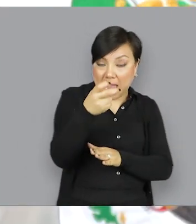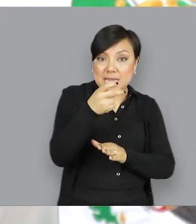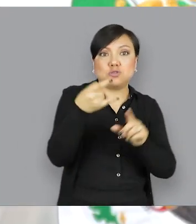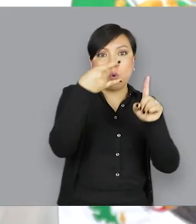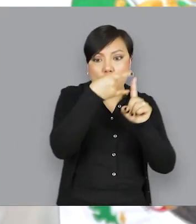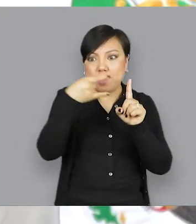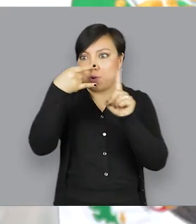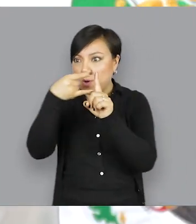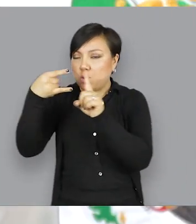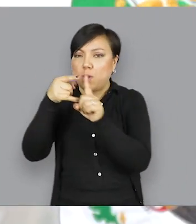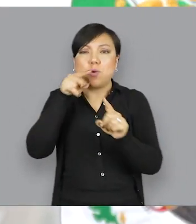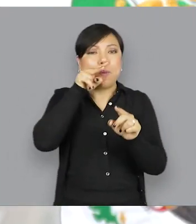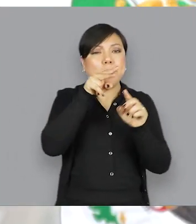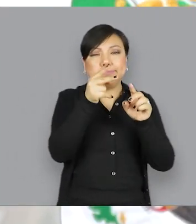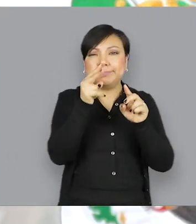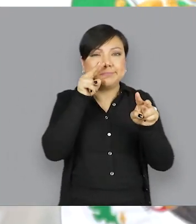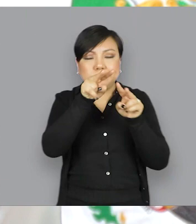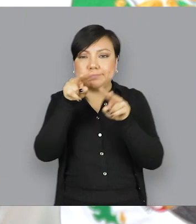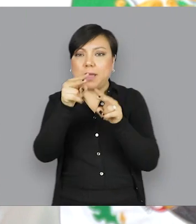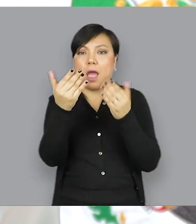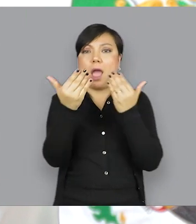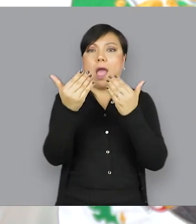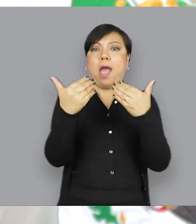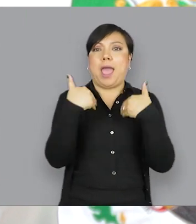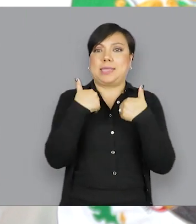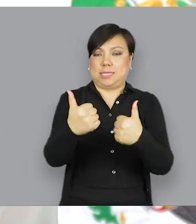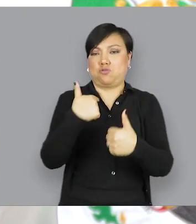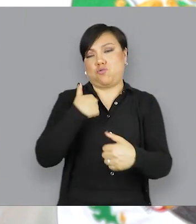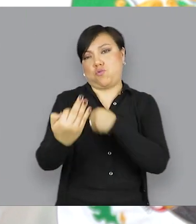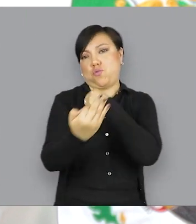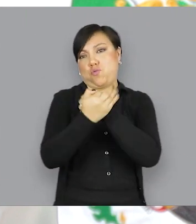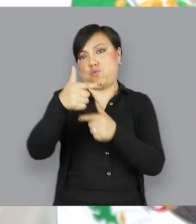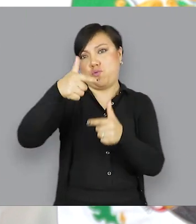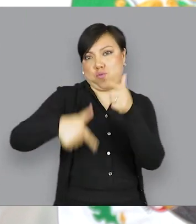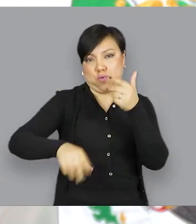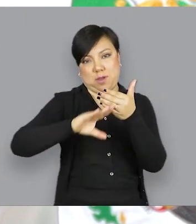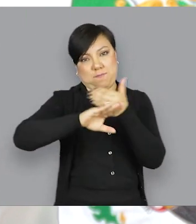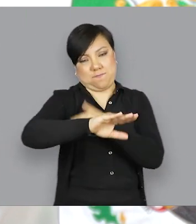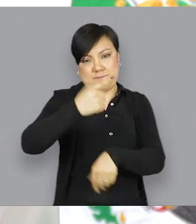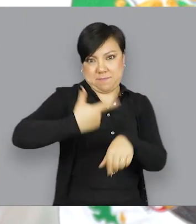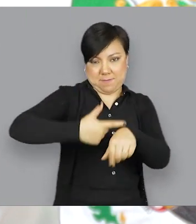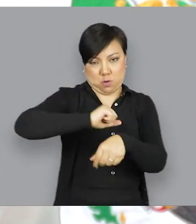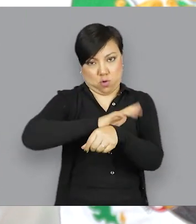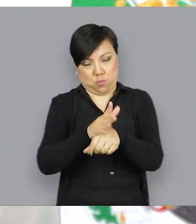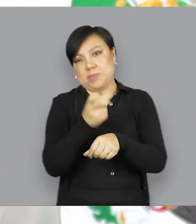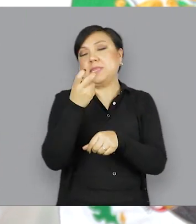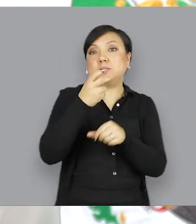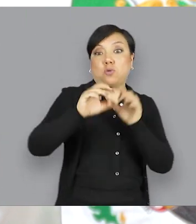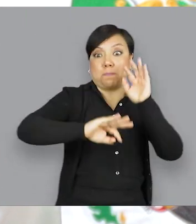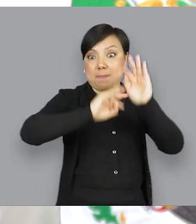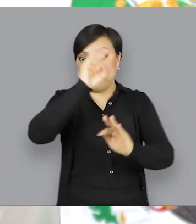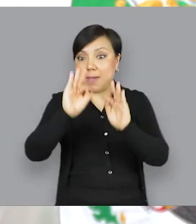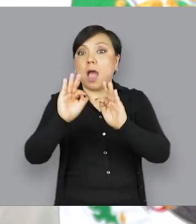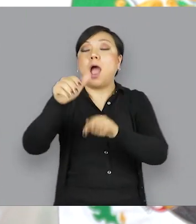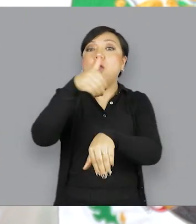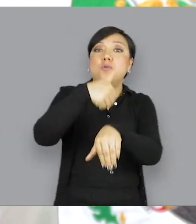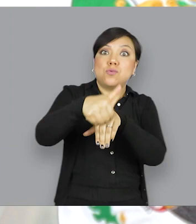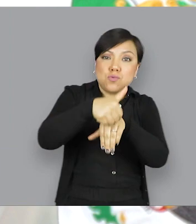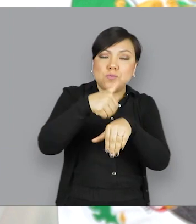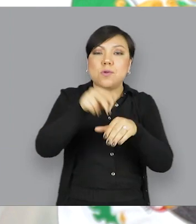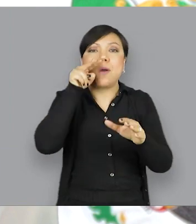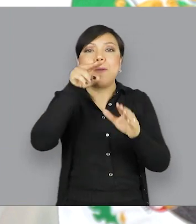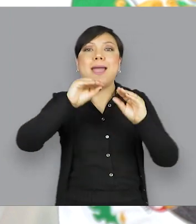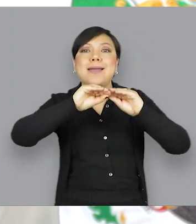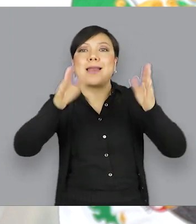Con estas tablas puedes ir construyendo tus comparativos y tus decisiones para mantenerte protegido del virus. Recuerda que las métricas te